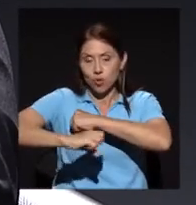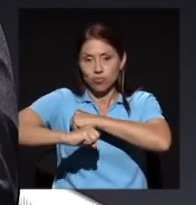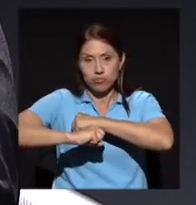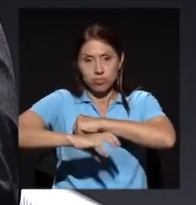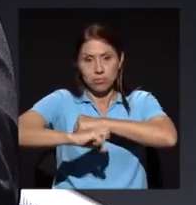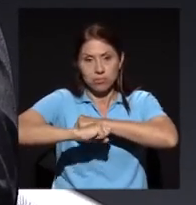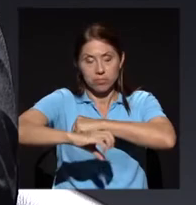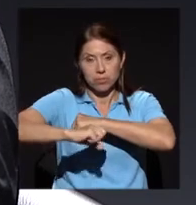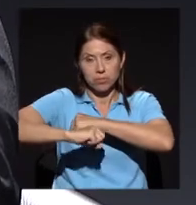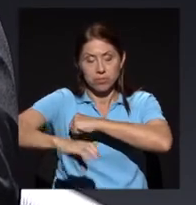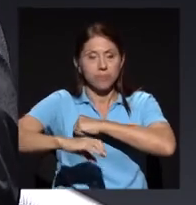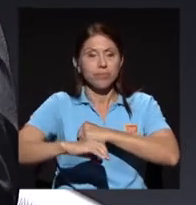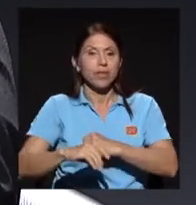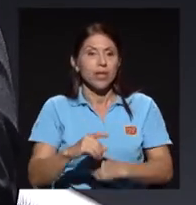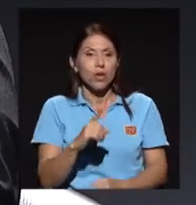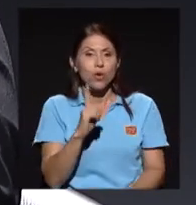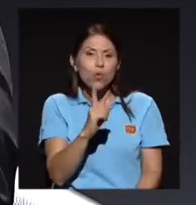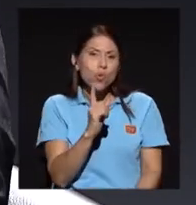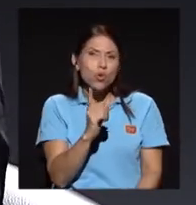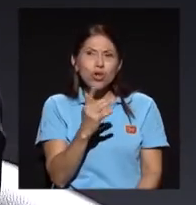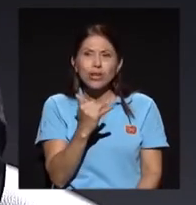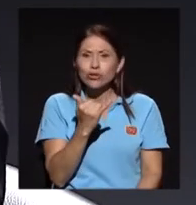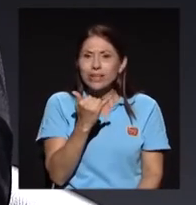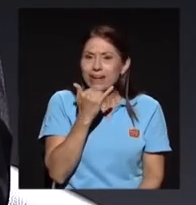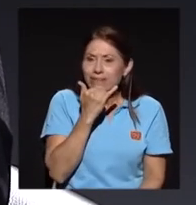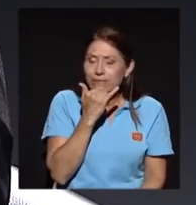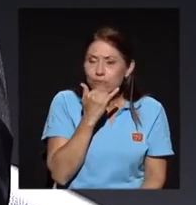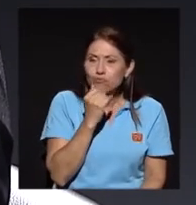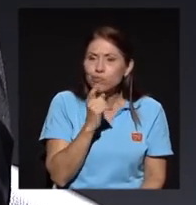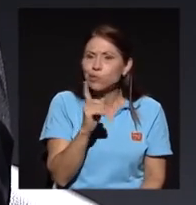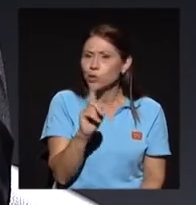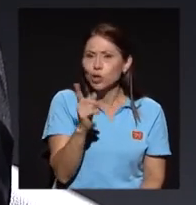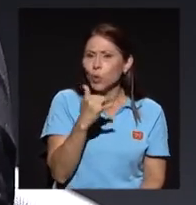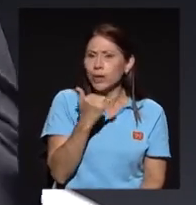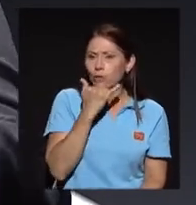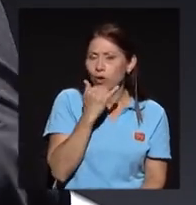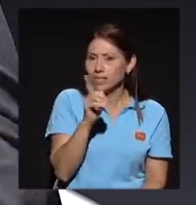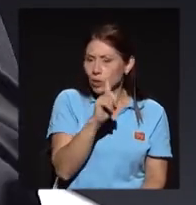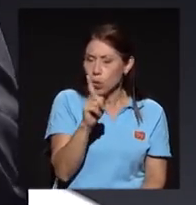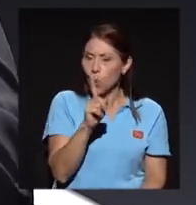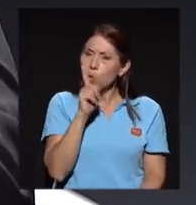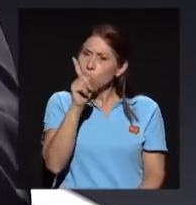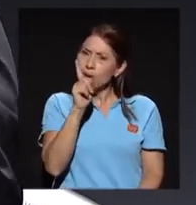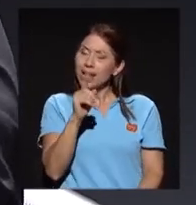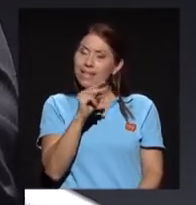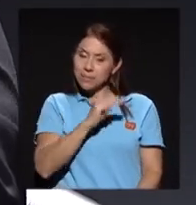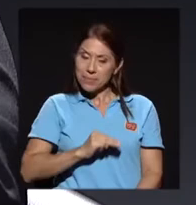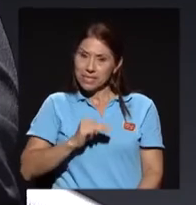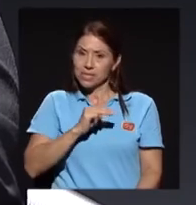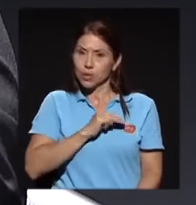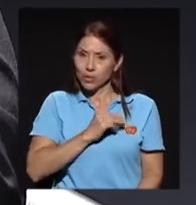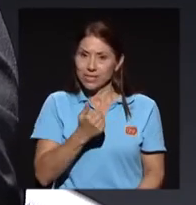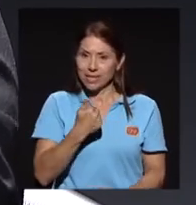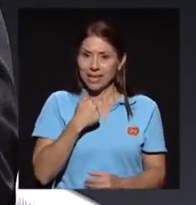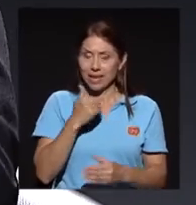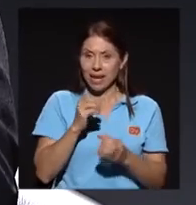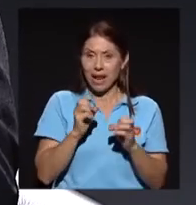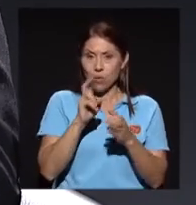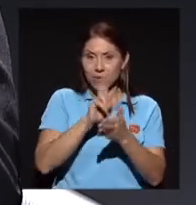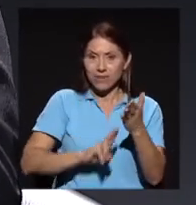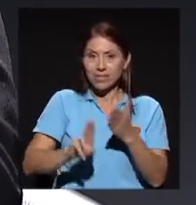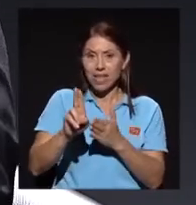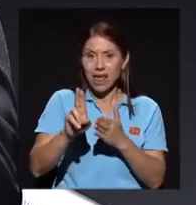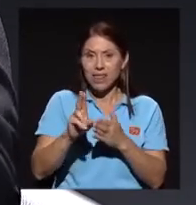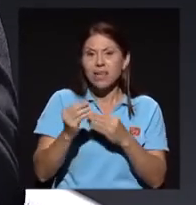de las grandes errores no errores sino omisiones que tienen universidades que se hacen estudios valiosísimos pero al